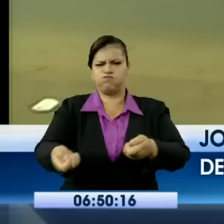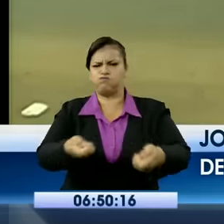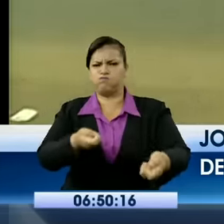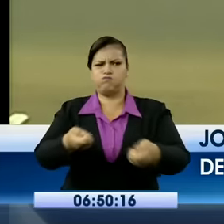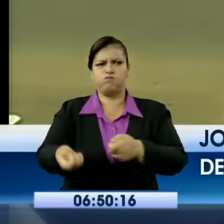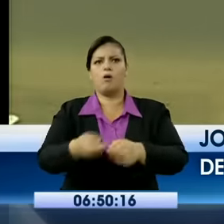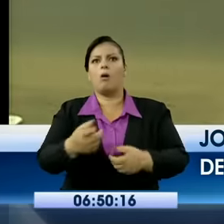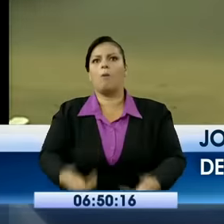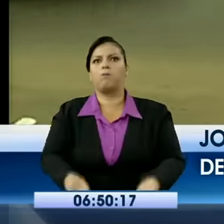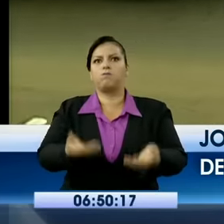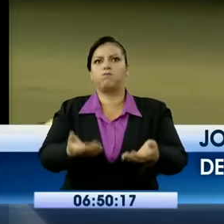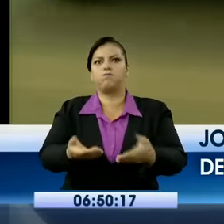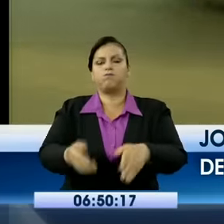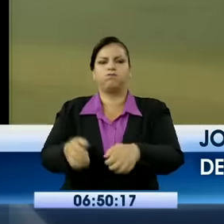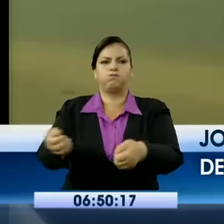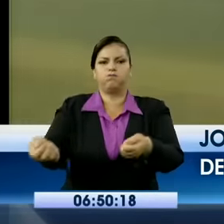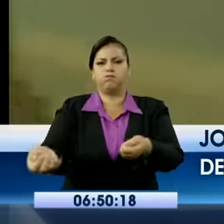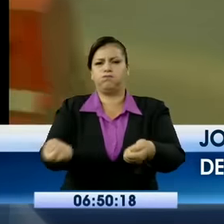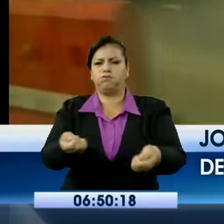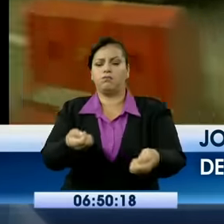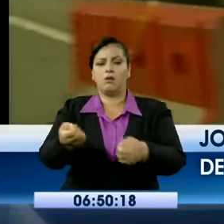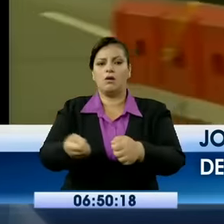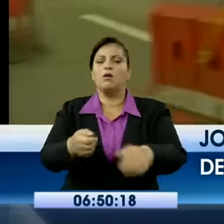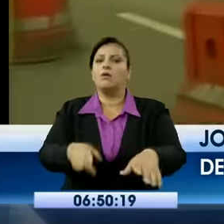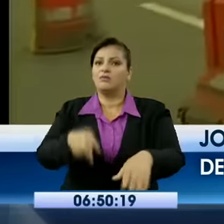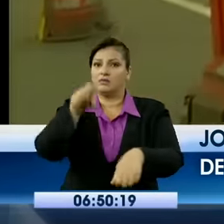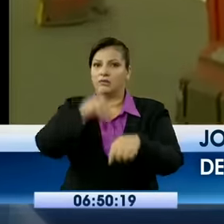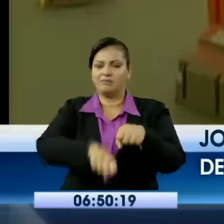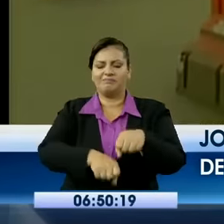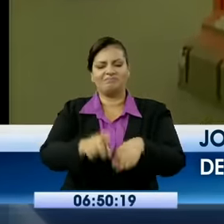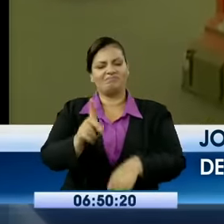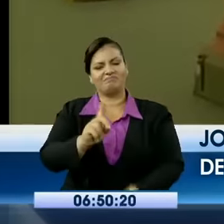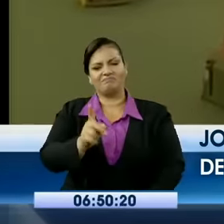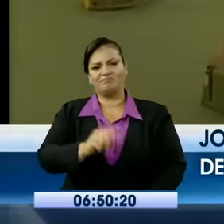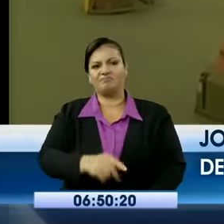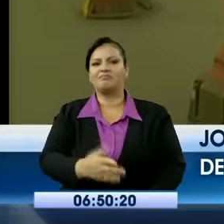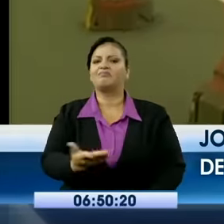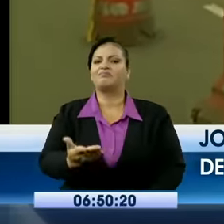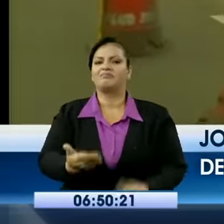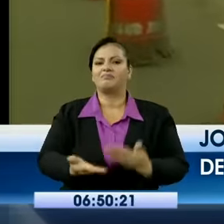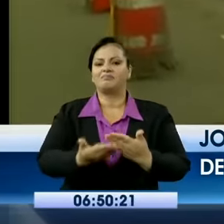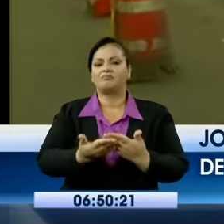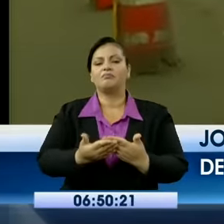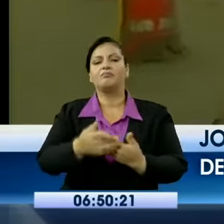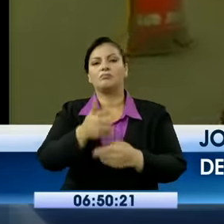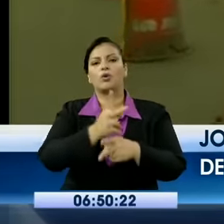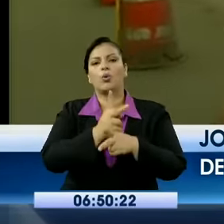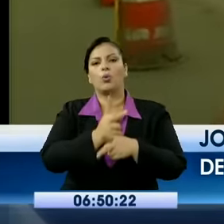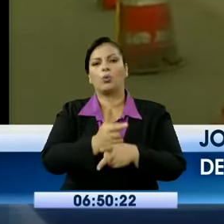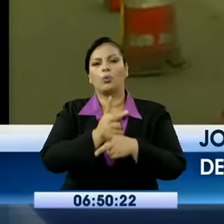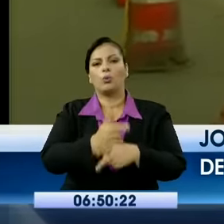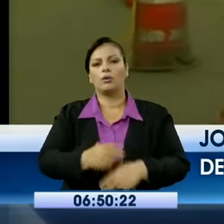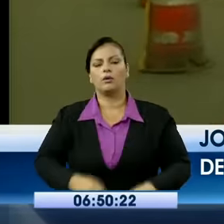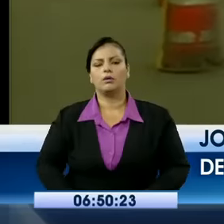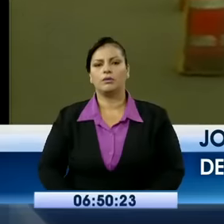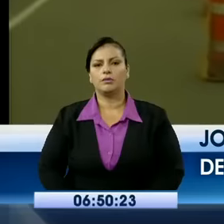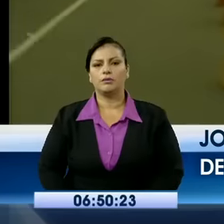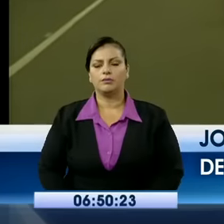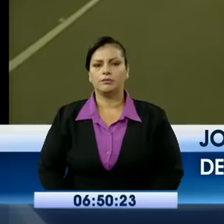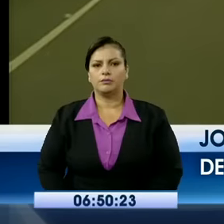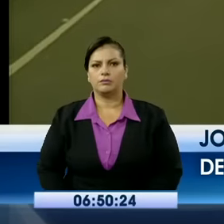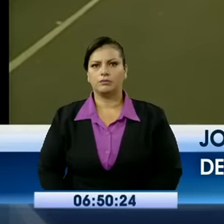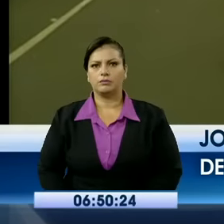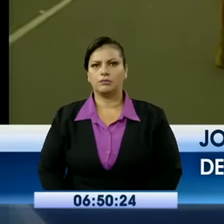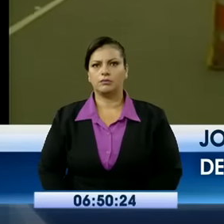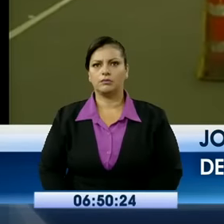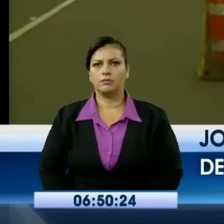De esta manera estos cauchos sirven para mitigar las vibraciones y evitar desastres, evitar que, Dios